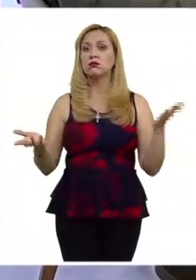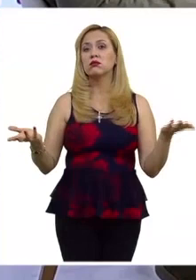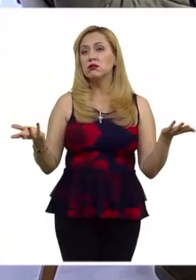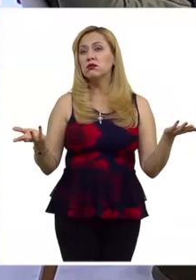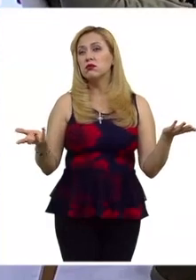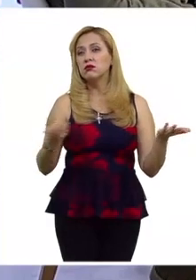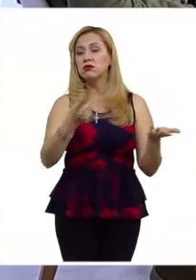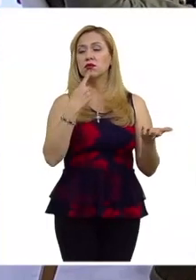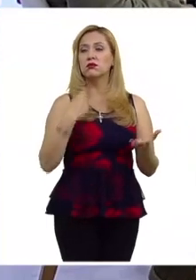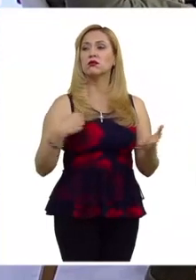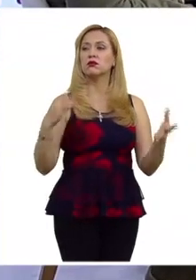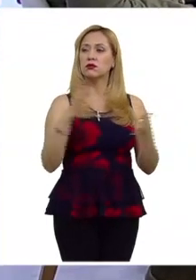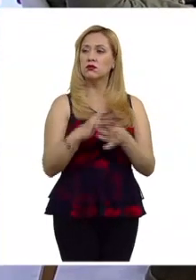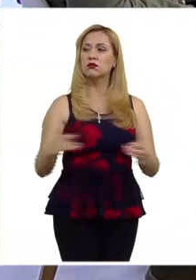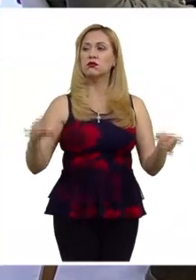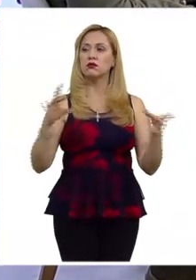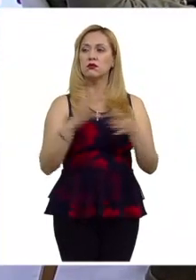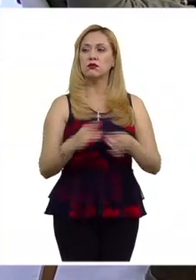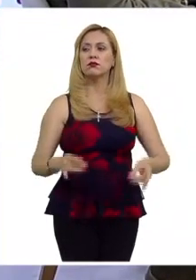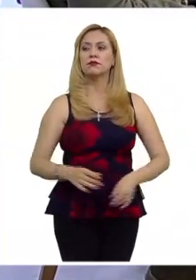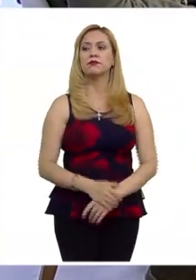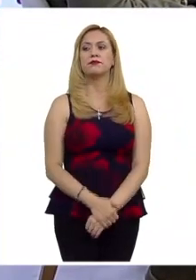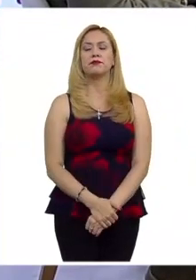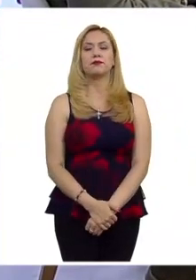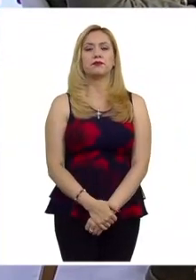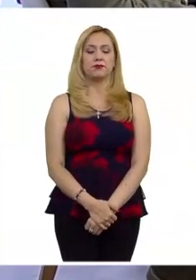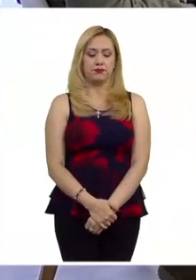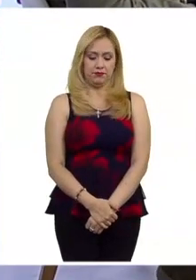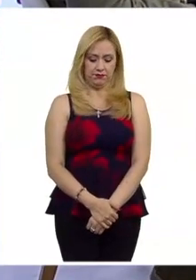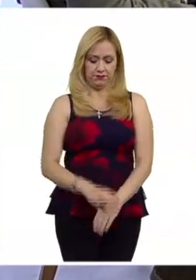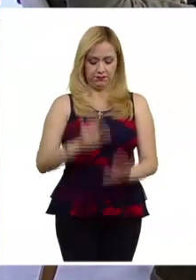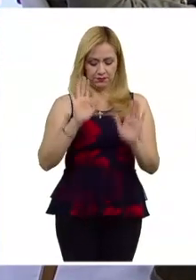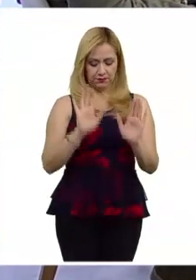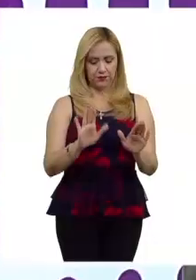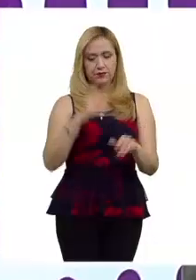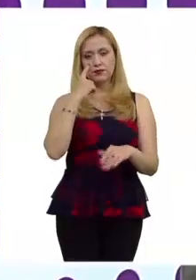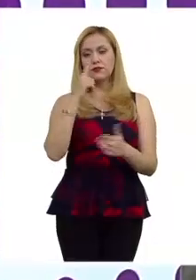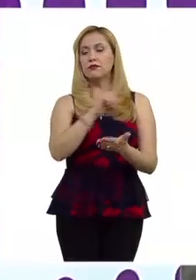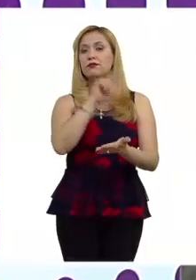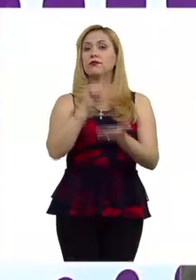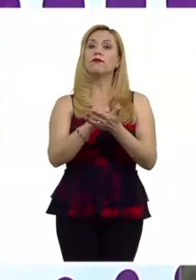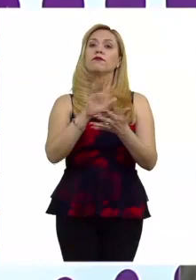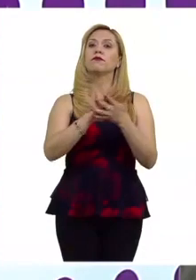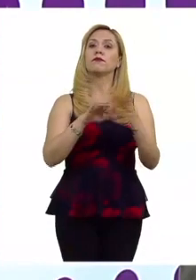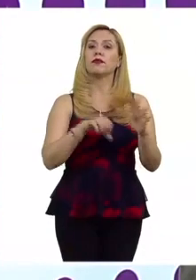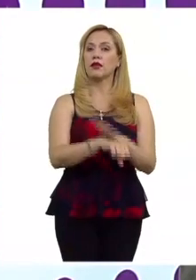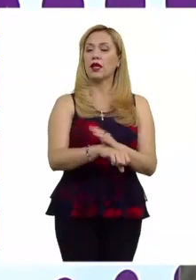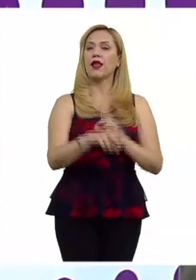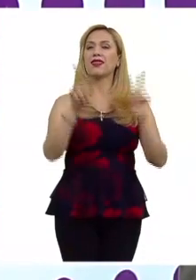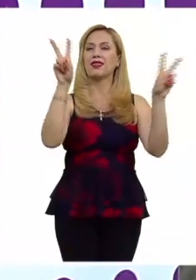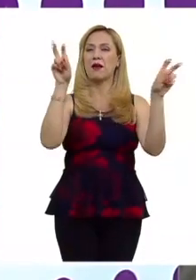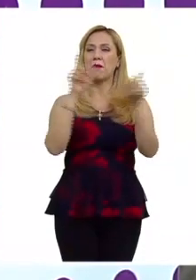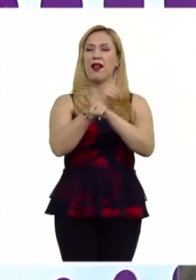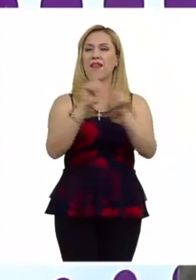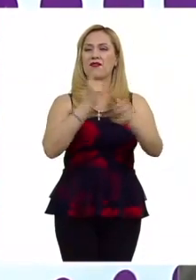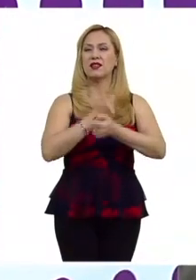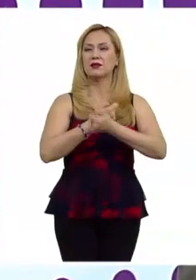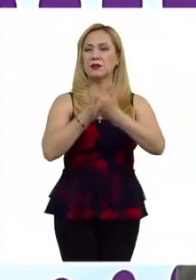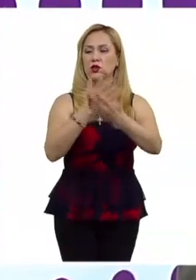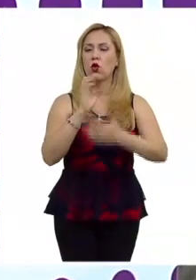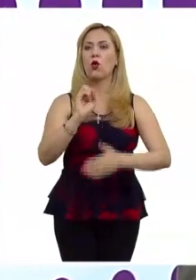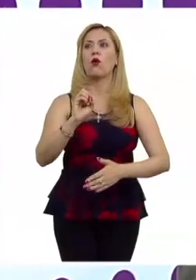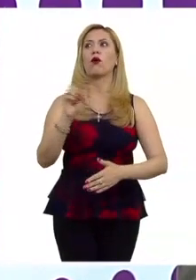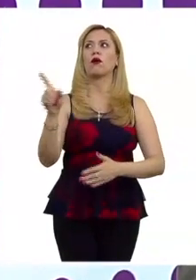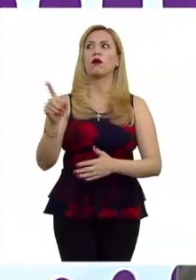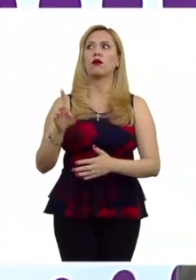quisieras ahondar para contrarrestar el discurso de odio fíjate que siempre el derecho penal en temas de libertad de expresión o de abuso de